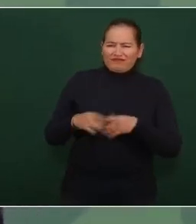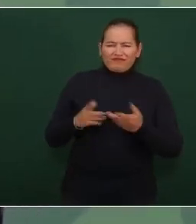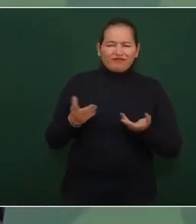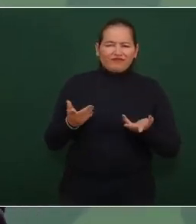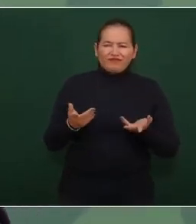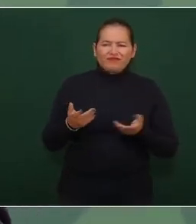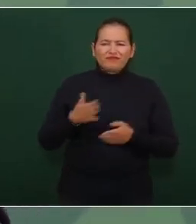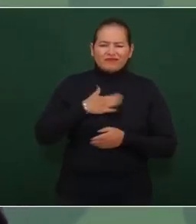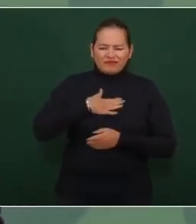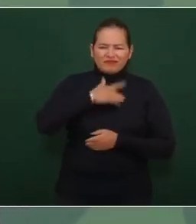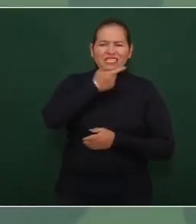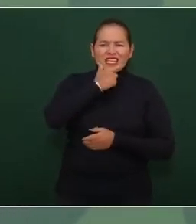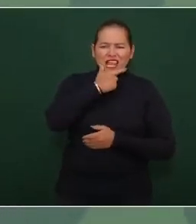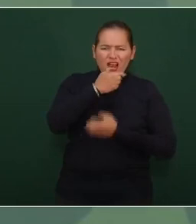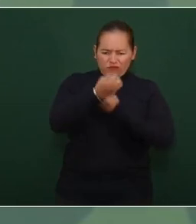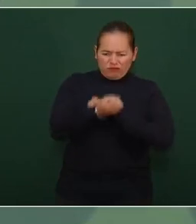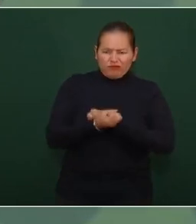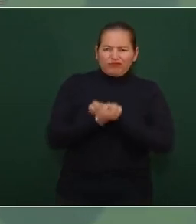ya ven que ellos